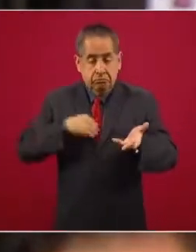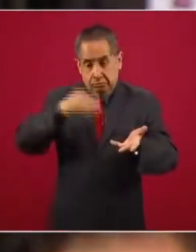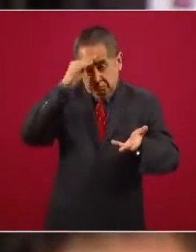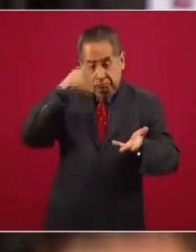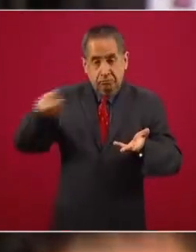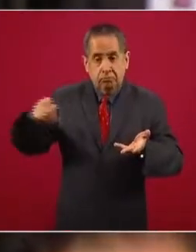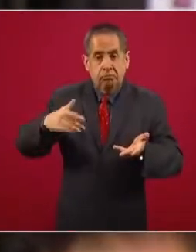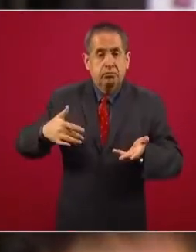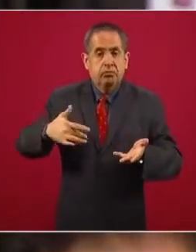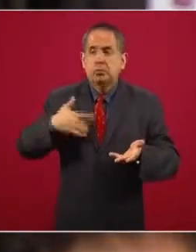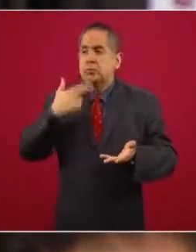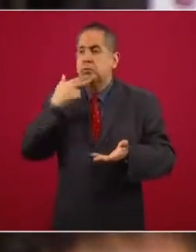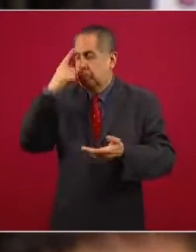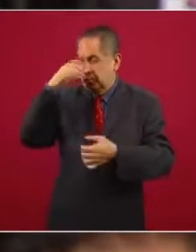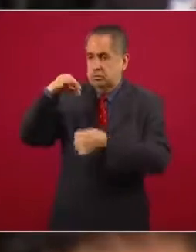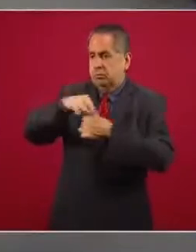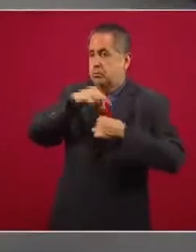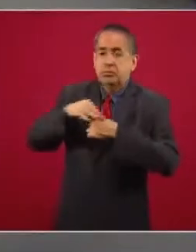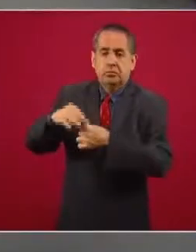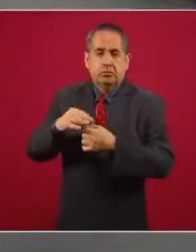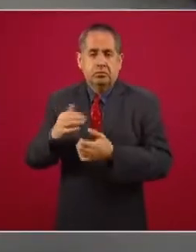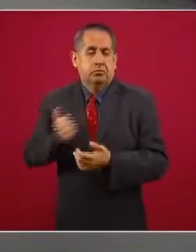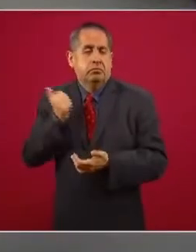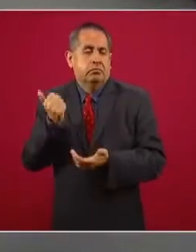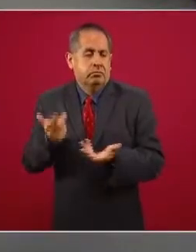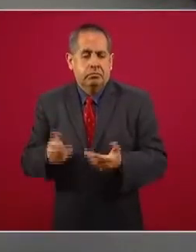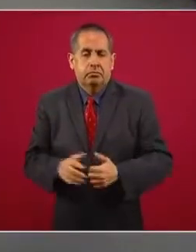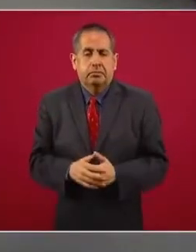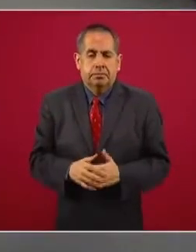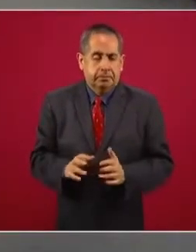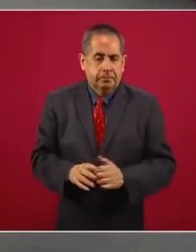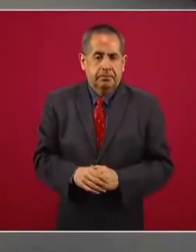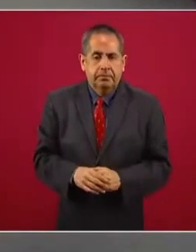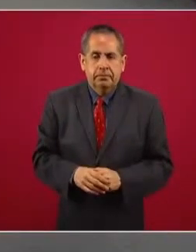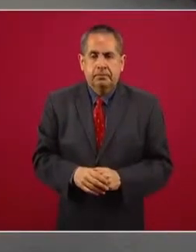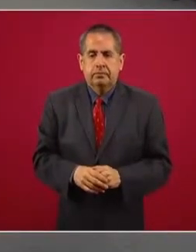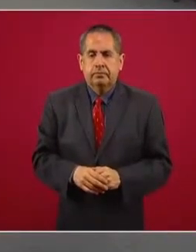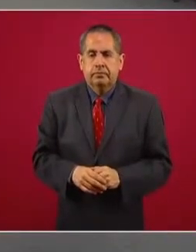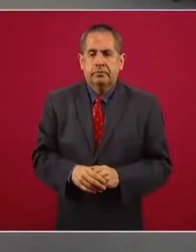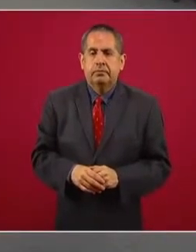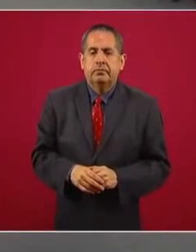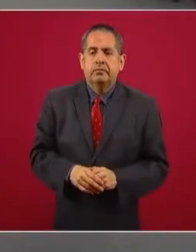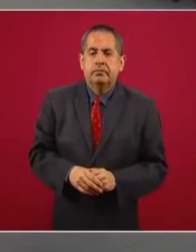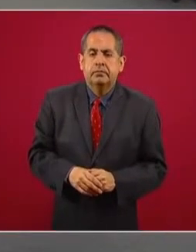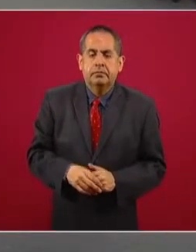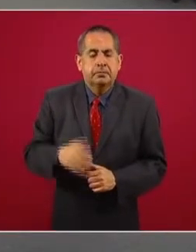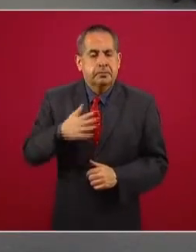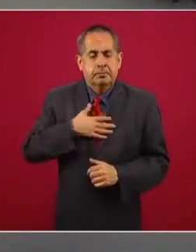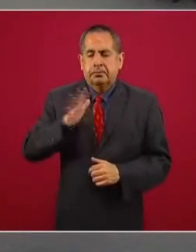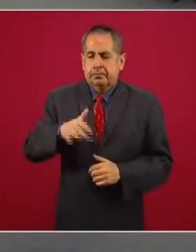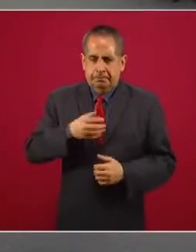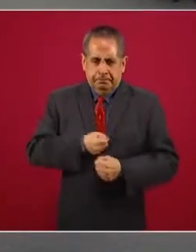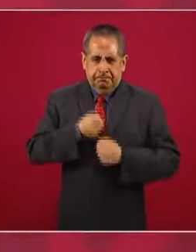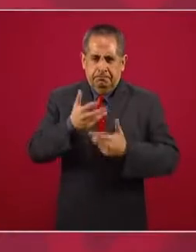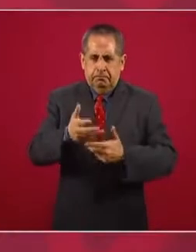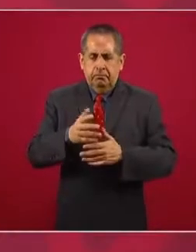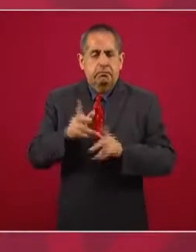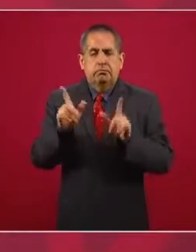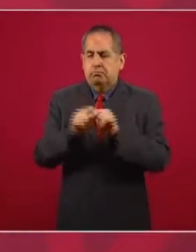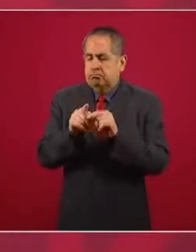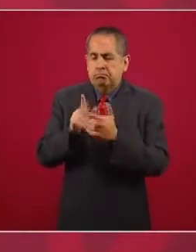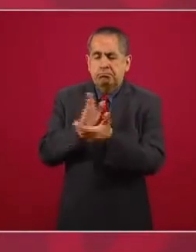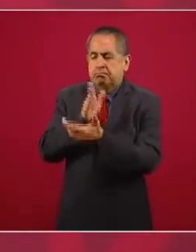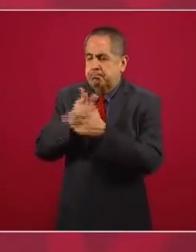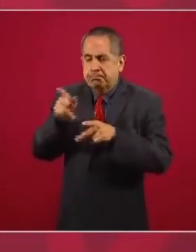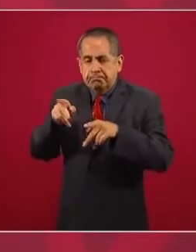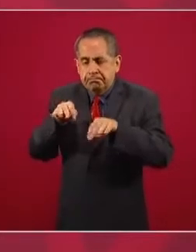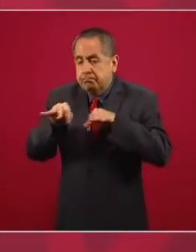utilizada con fines electorales? Pues yo he expresado que es una visita de trabajo